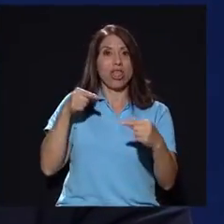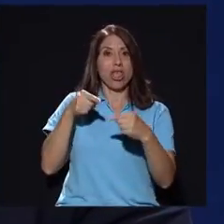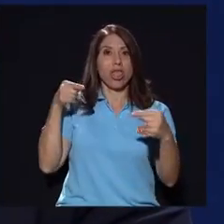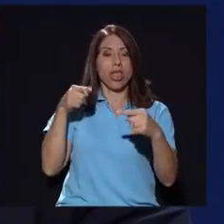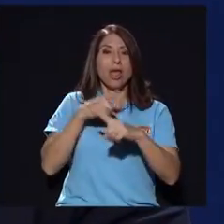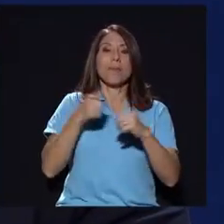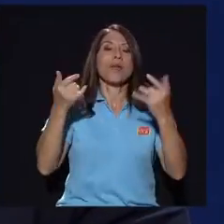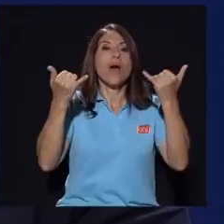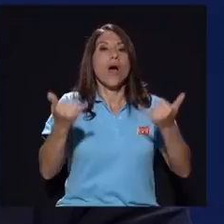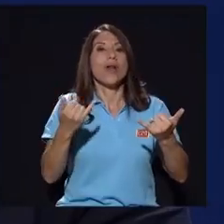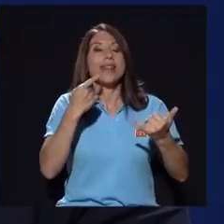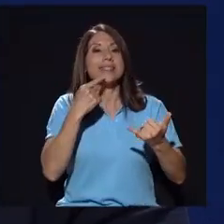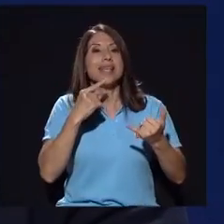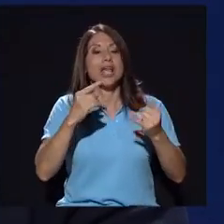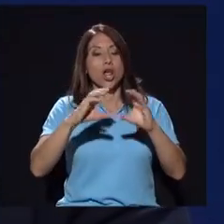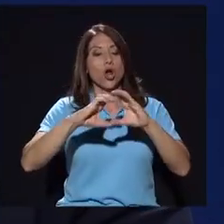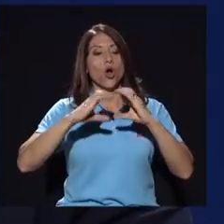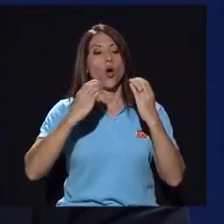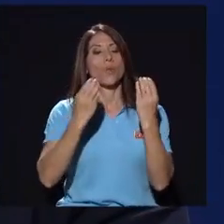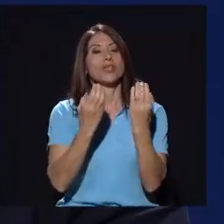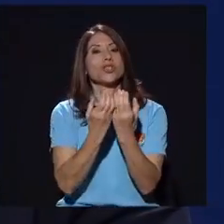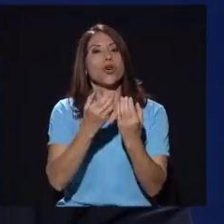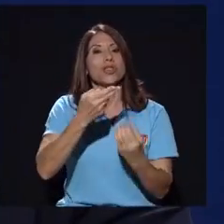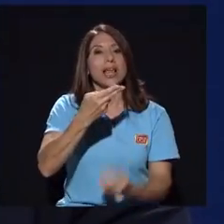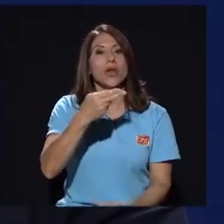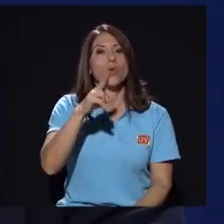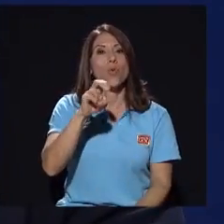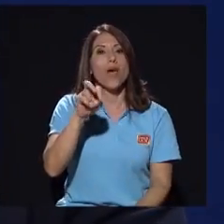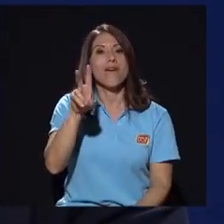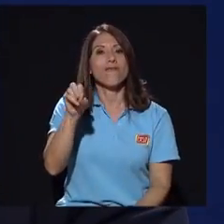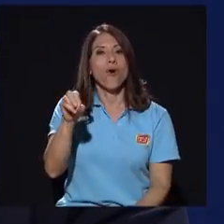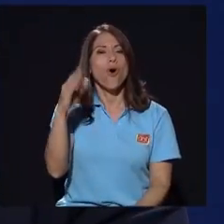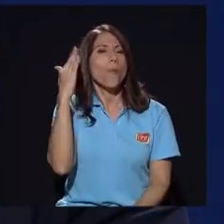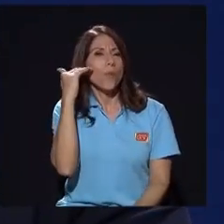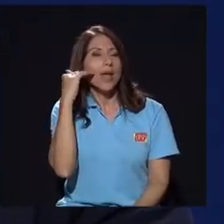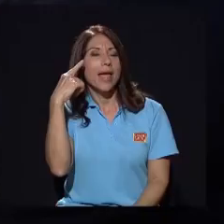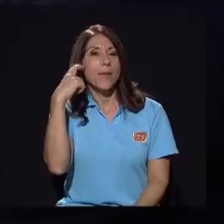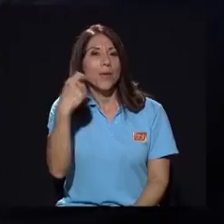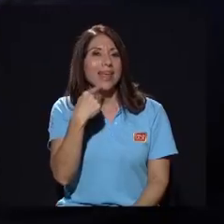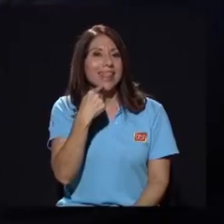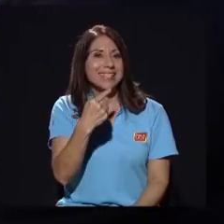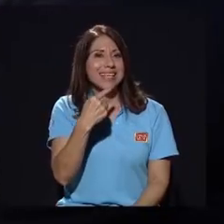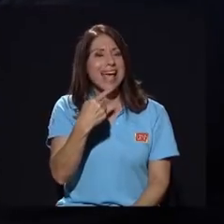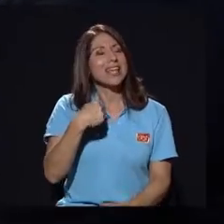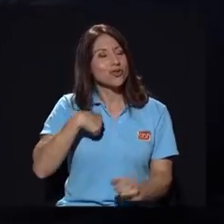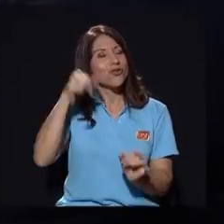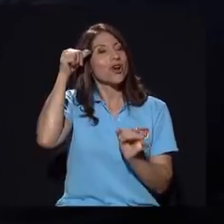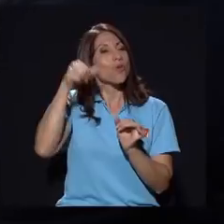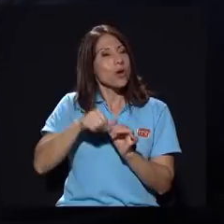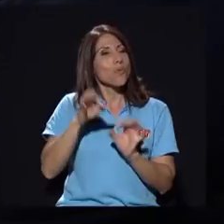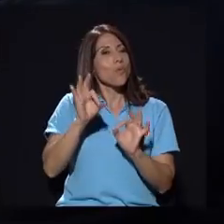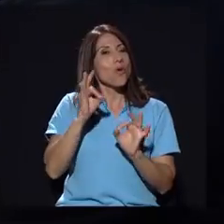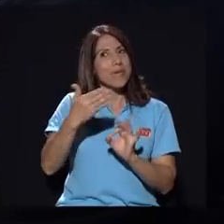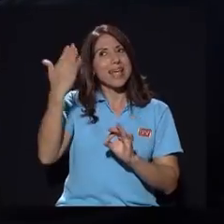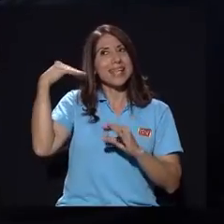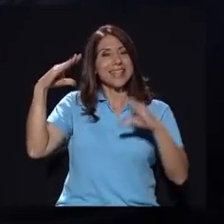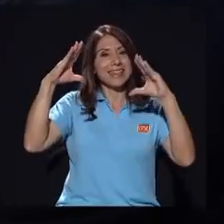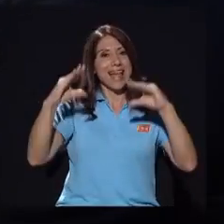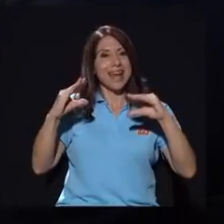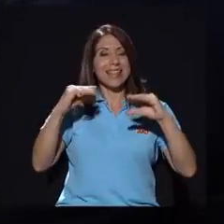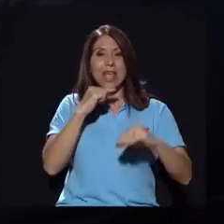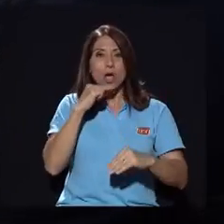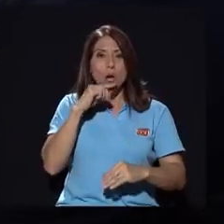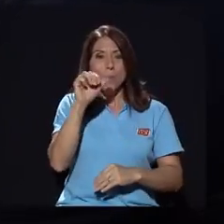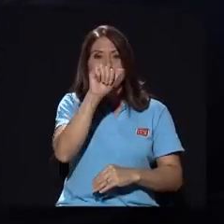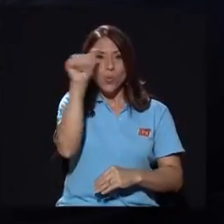poder como la comisión del huevo, porque decían, y recuerdo muy bien esa tarde, estar escuchando bastante indignado cómo el